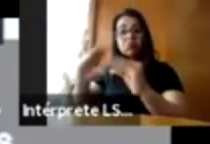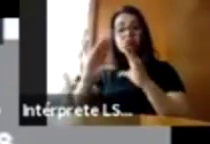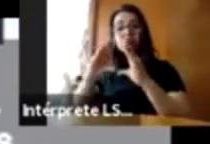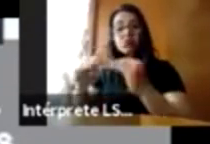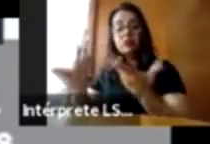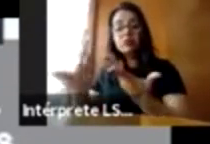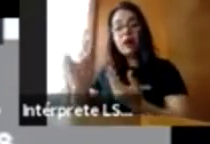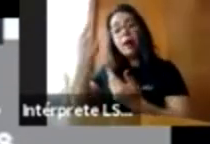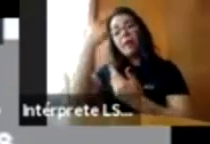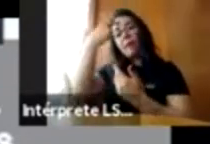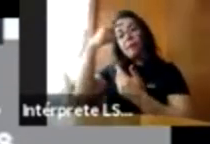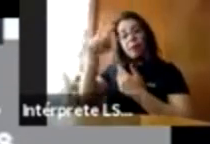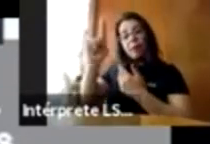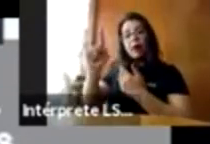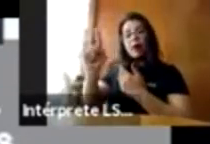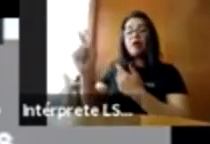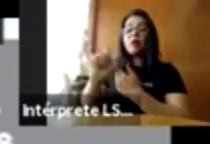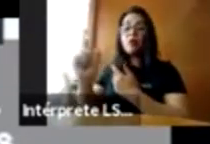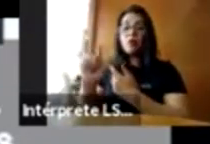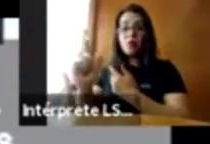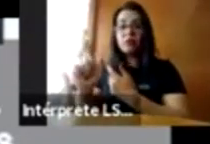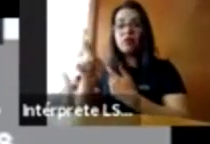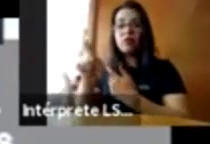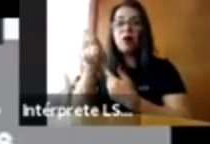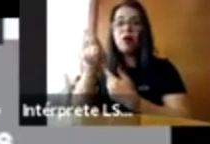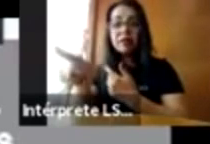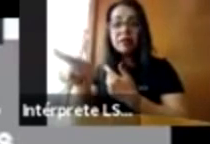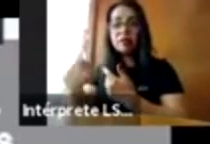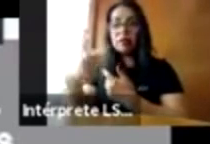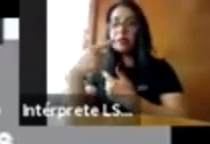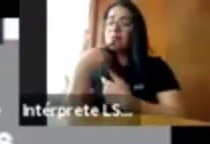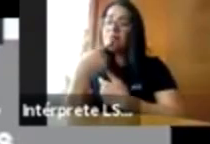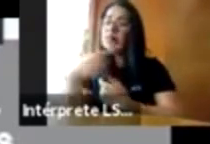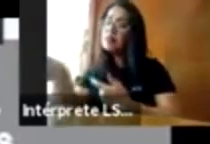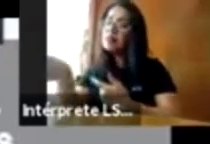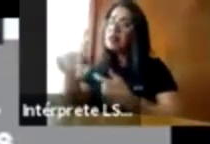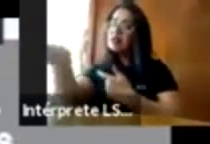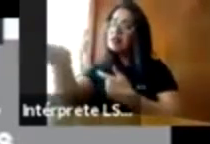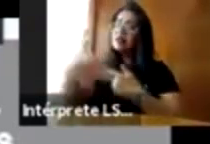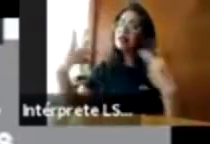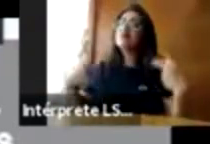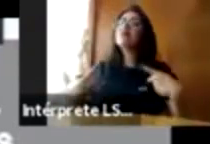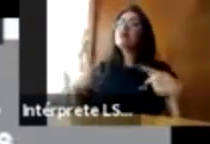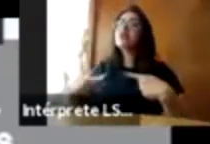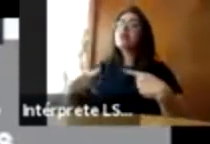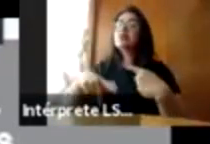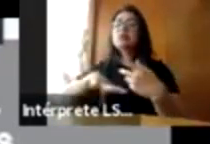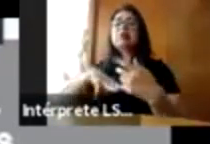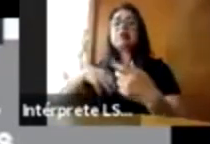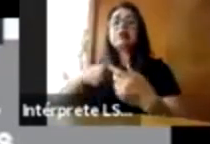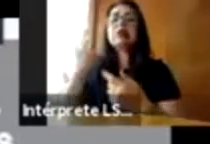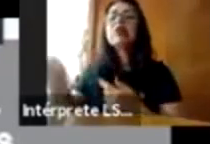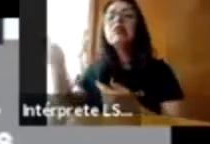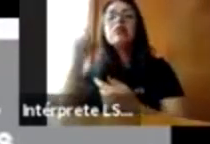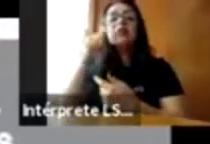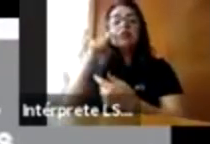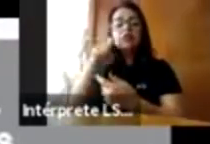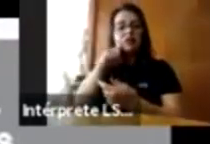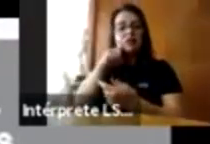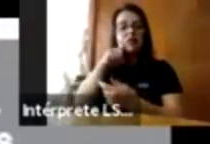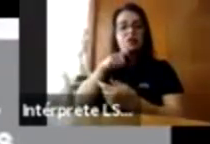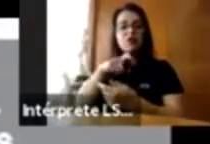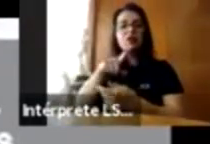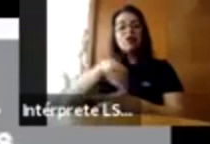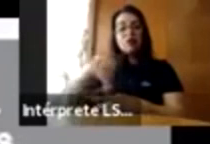personas que sí abusan a los niños, también funciona. Entonces, todo eso nos ayuda a entender cómo en este momento